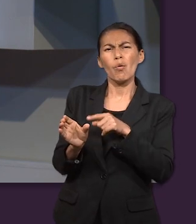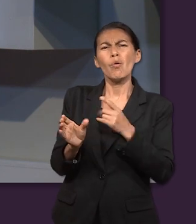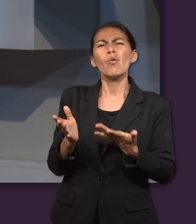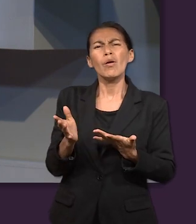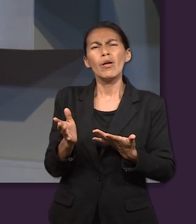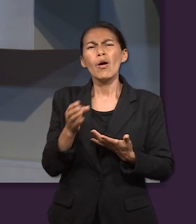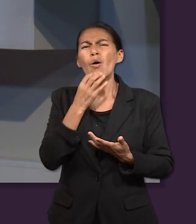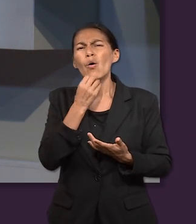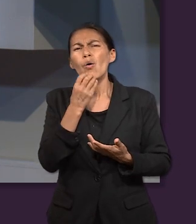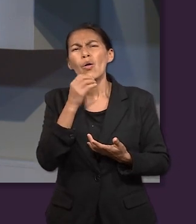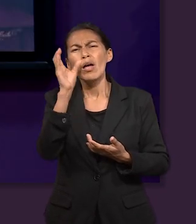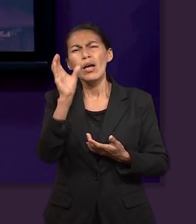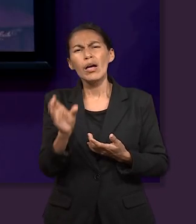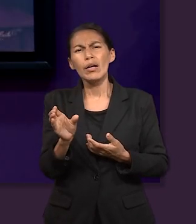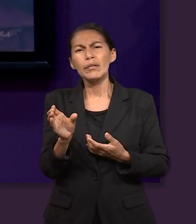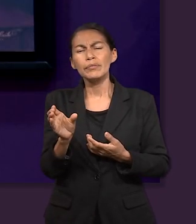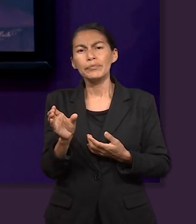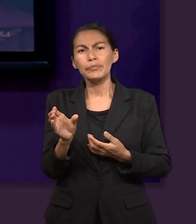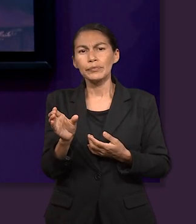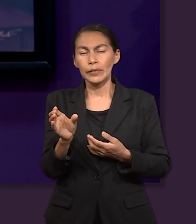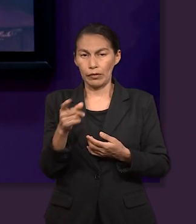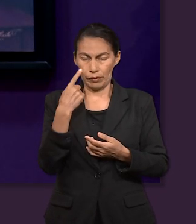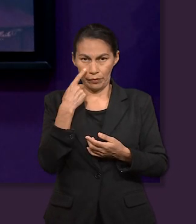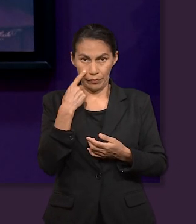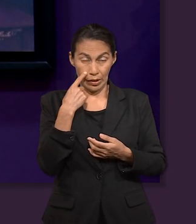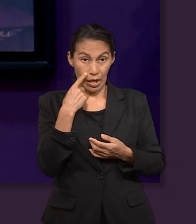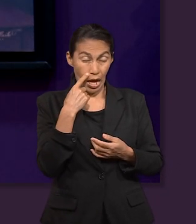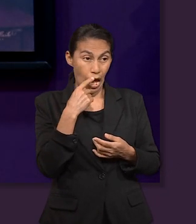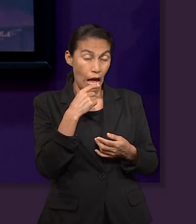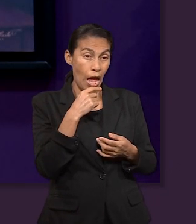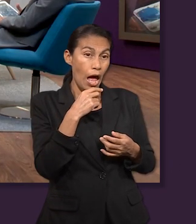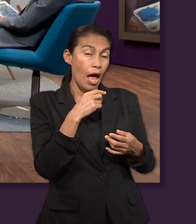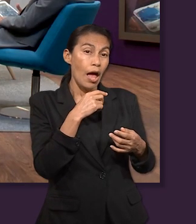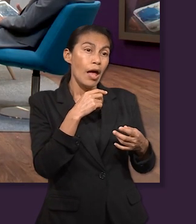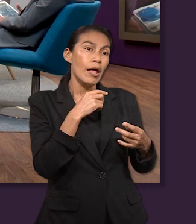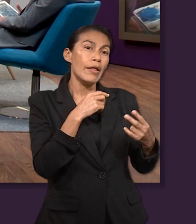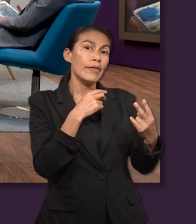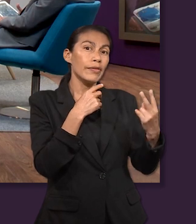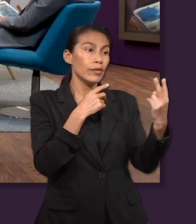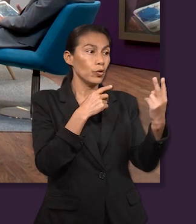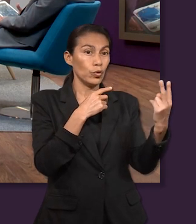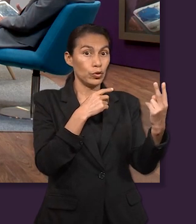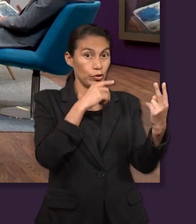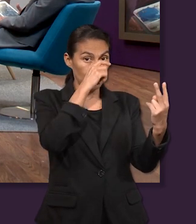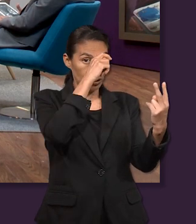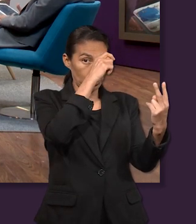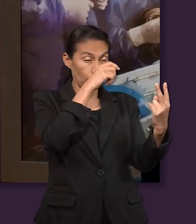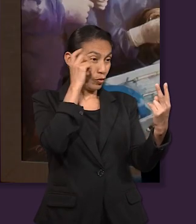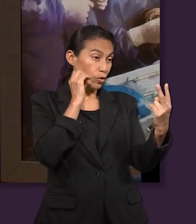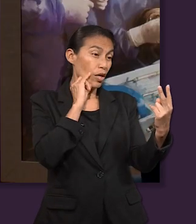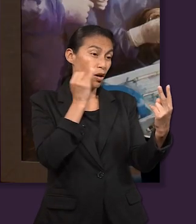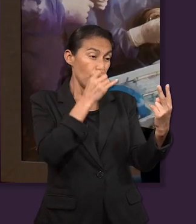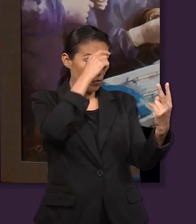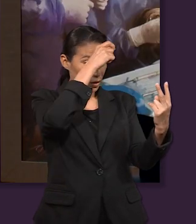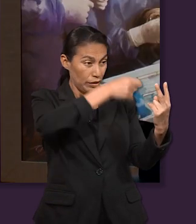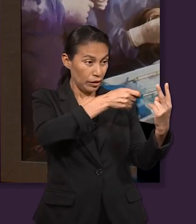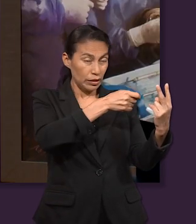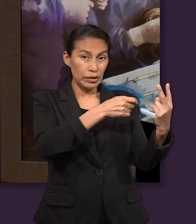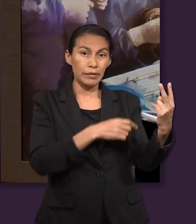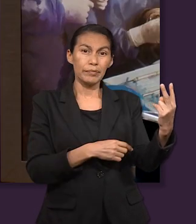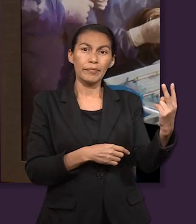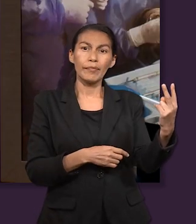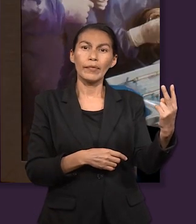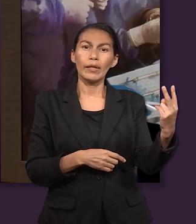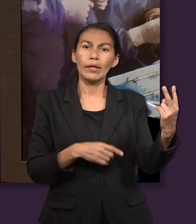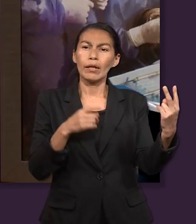lo que Judá representaba. En la bendición de los nietos hay una promesa. ¿Nos gustaría compartir? Bueno, la bendición